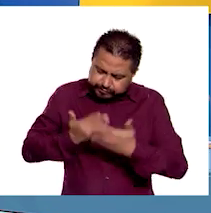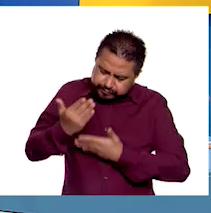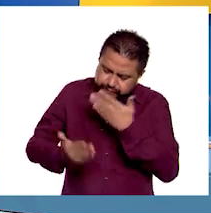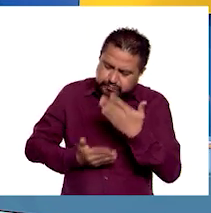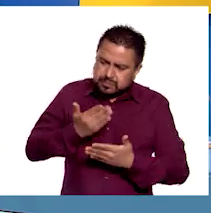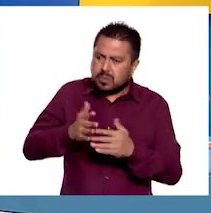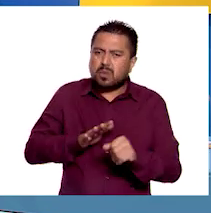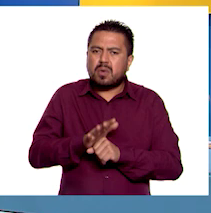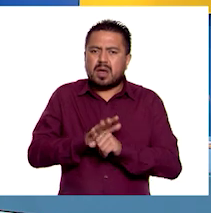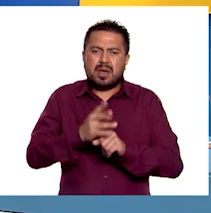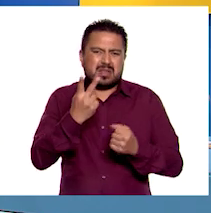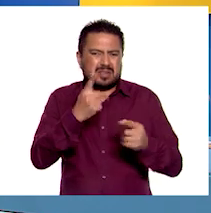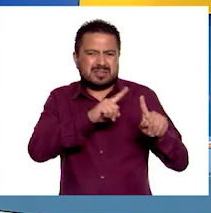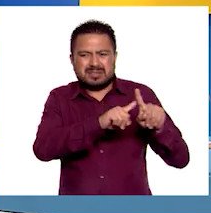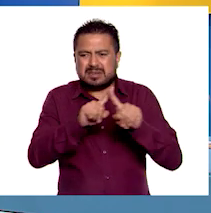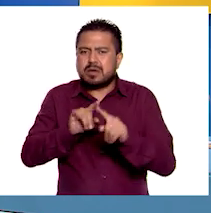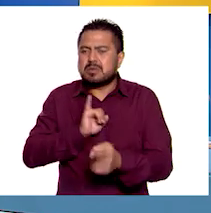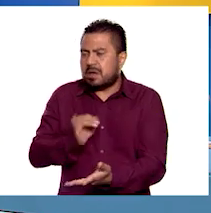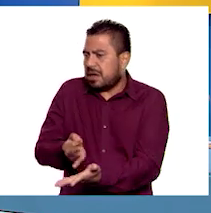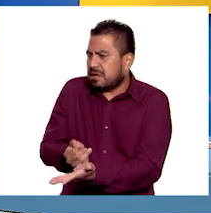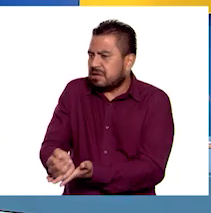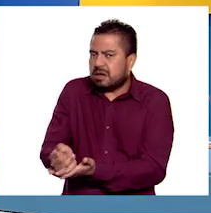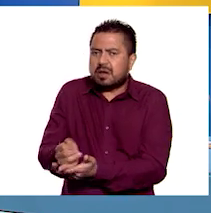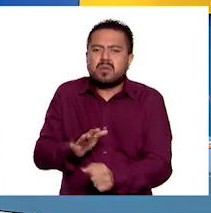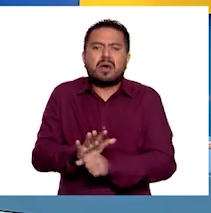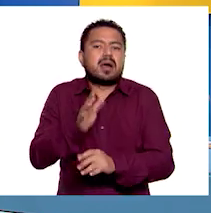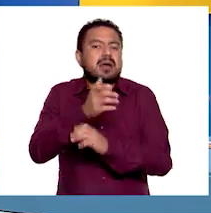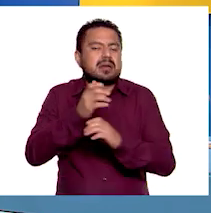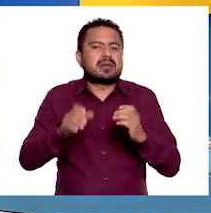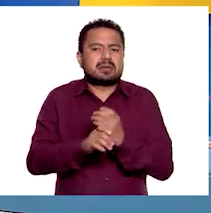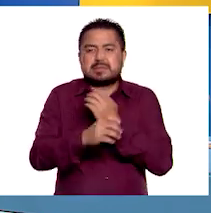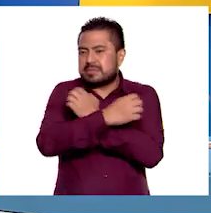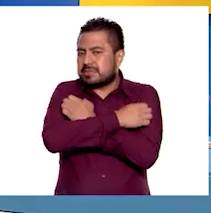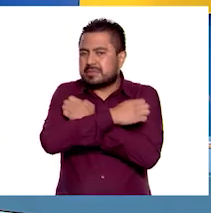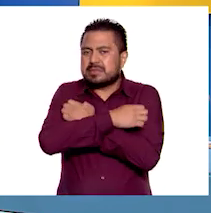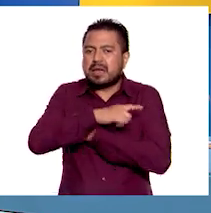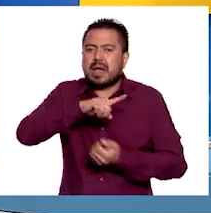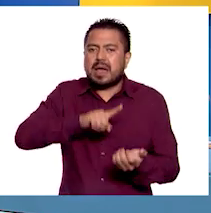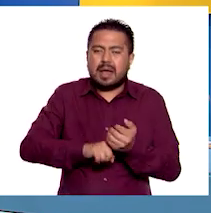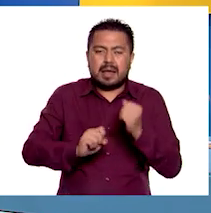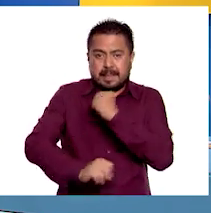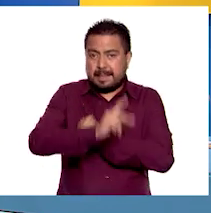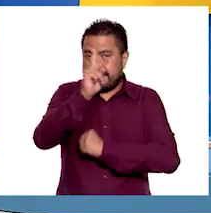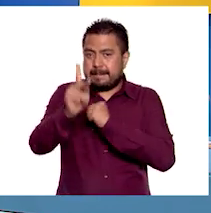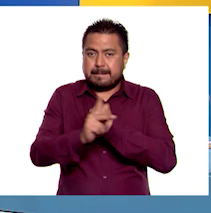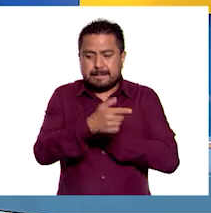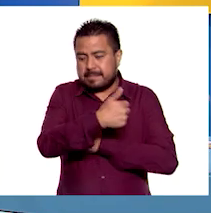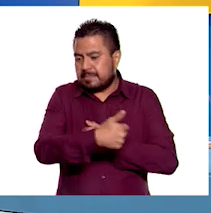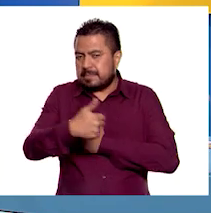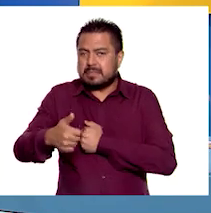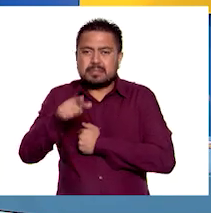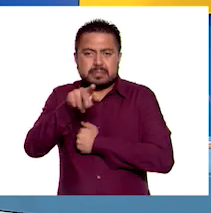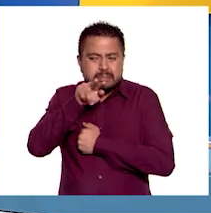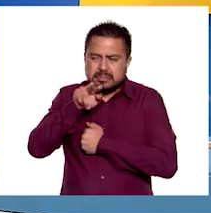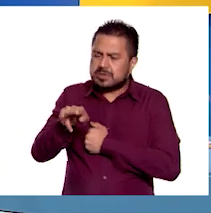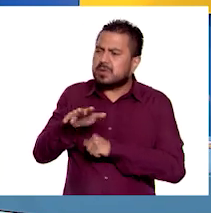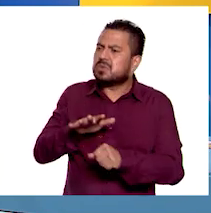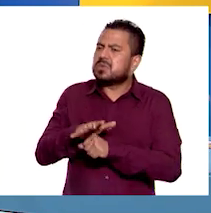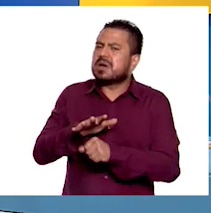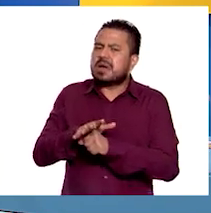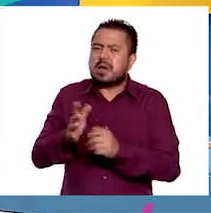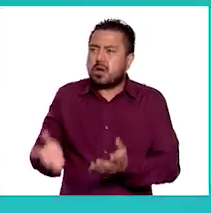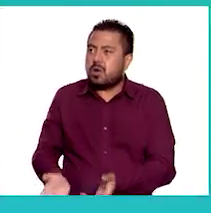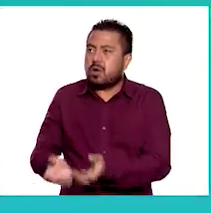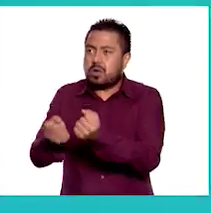A través de ambas variables podemos determinar las condiciones educativas de un país, observar cuáles han sido